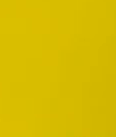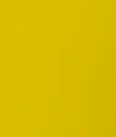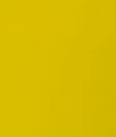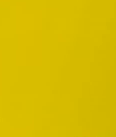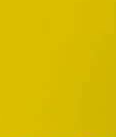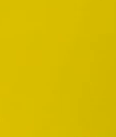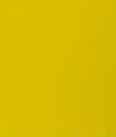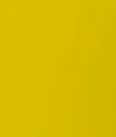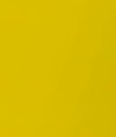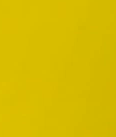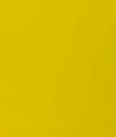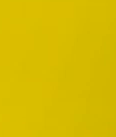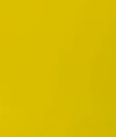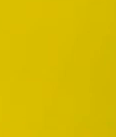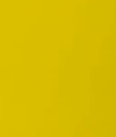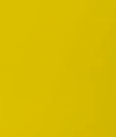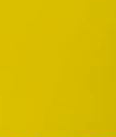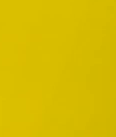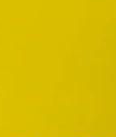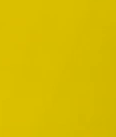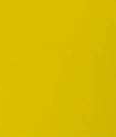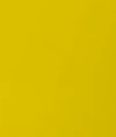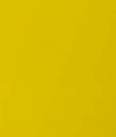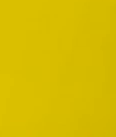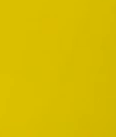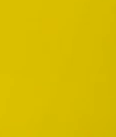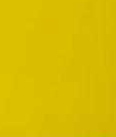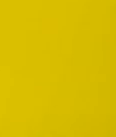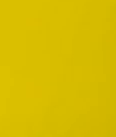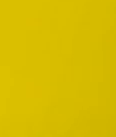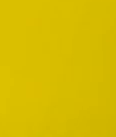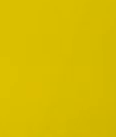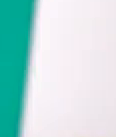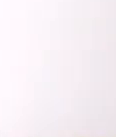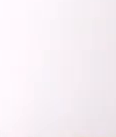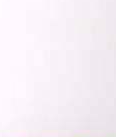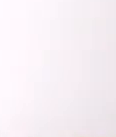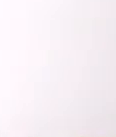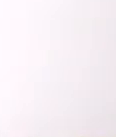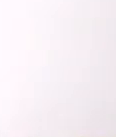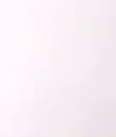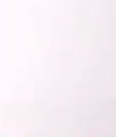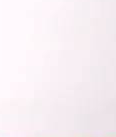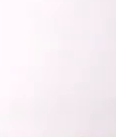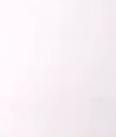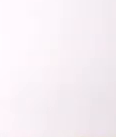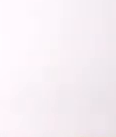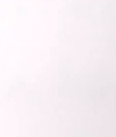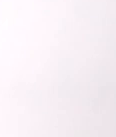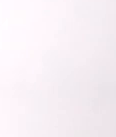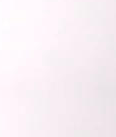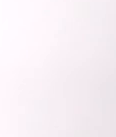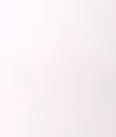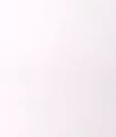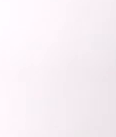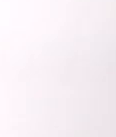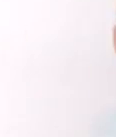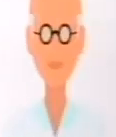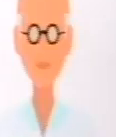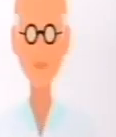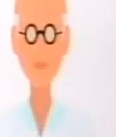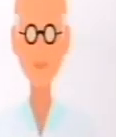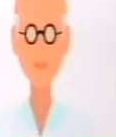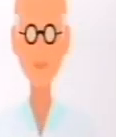ya que disminuye la posibilidad de entrar en cuadro grave y riesgo de muerte. Las vacunas para prevenir el COVID-19 en Cuba